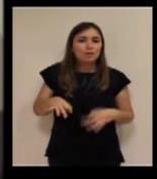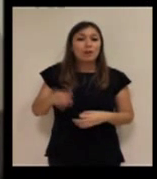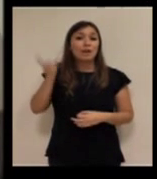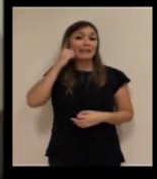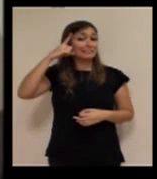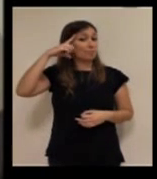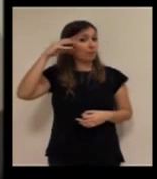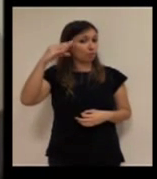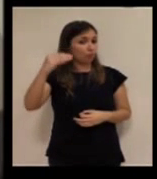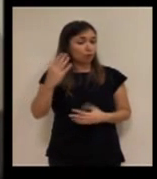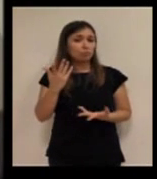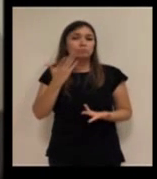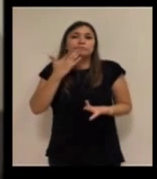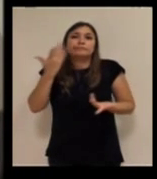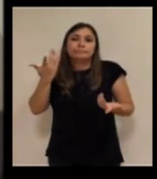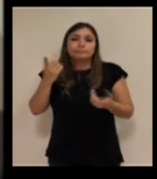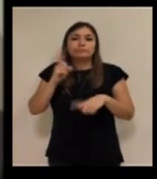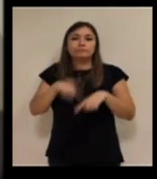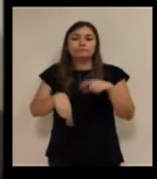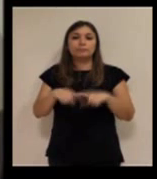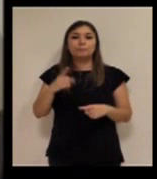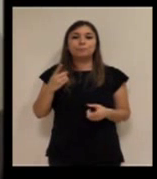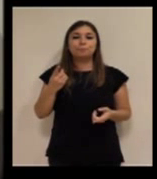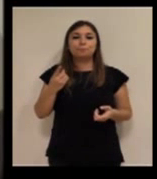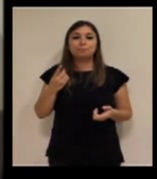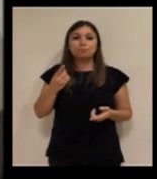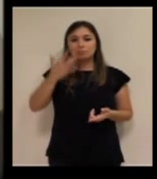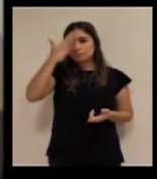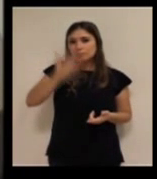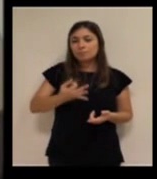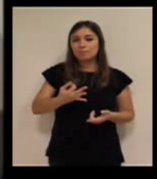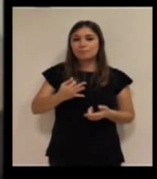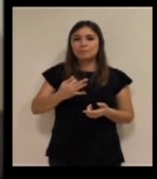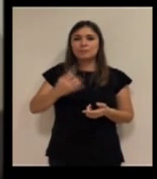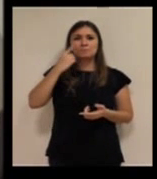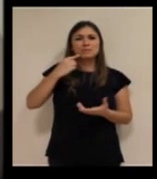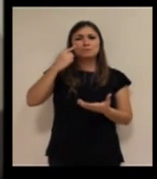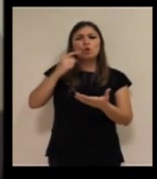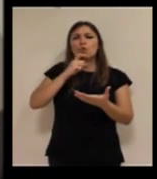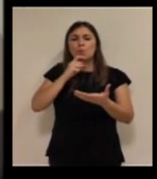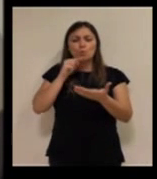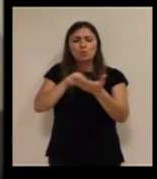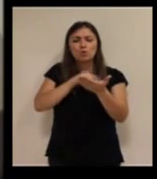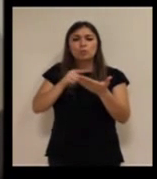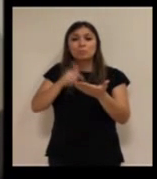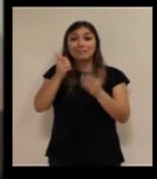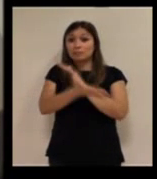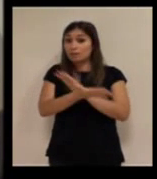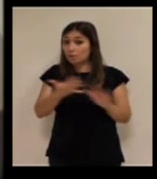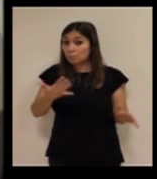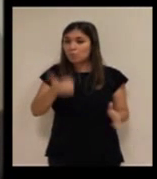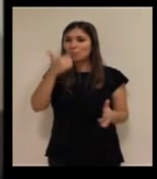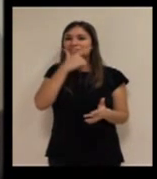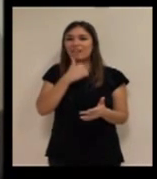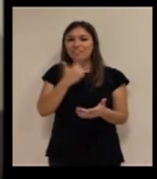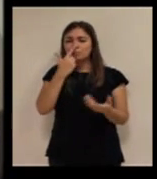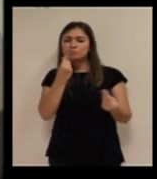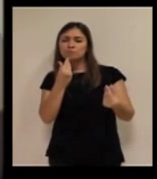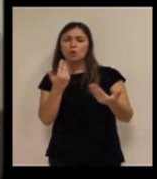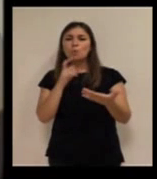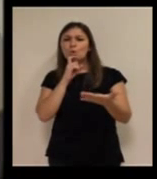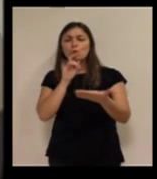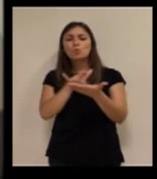smartphone, porque además yo creo que la familiarización es más rápida y es más intuitivo.